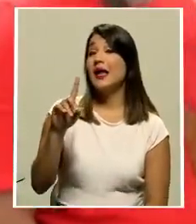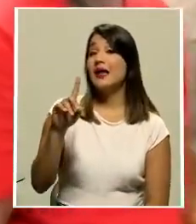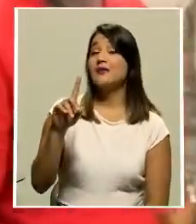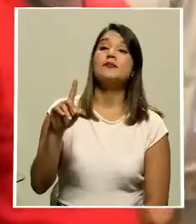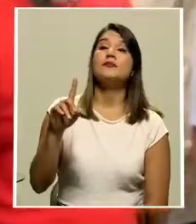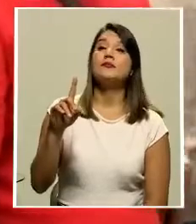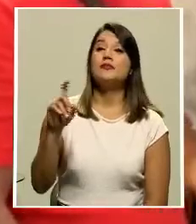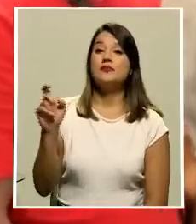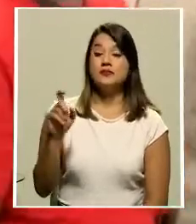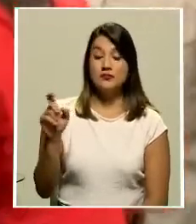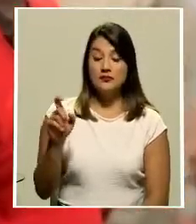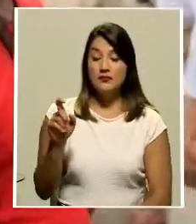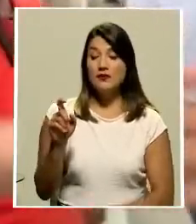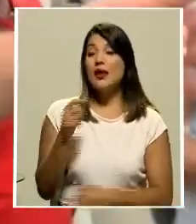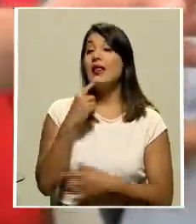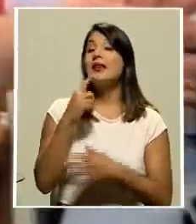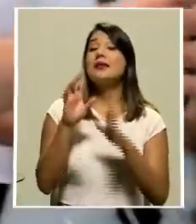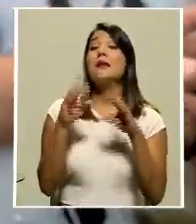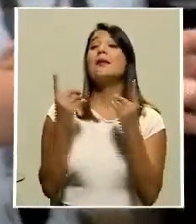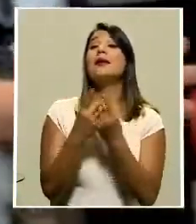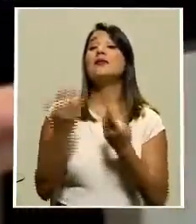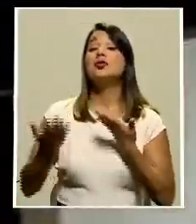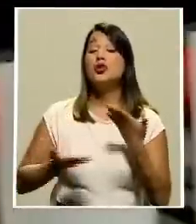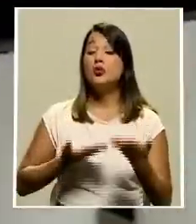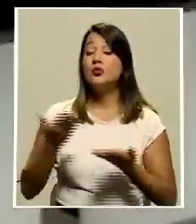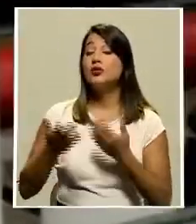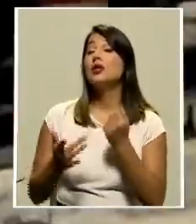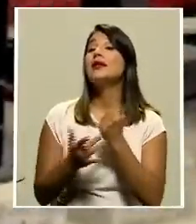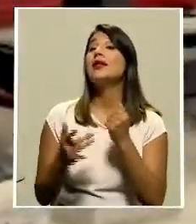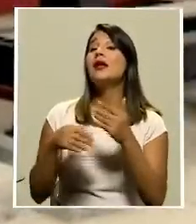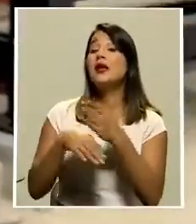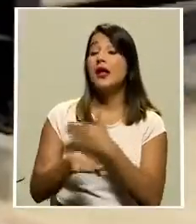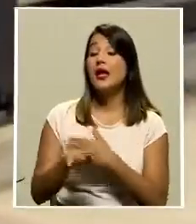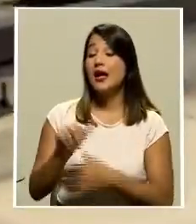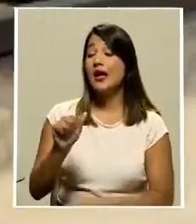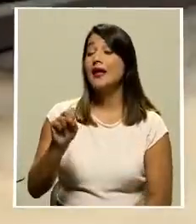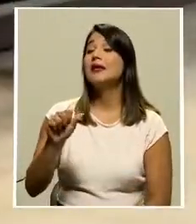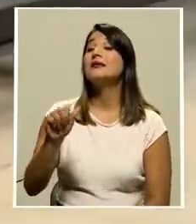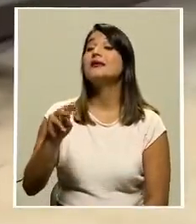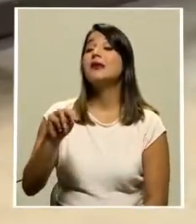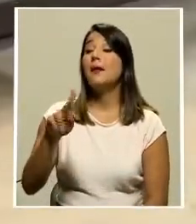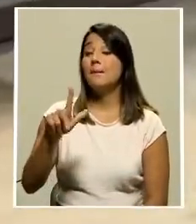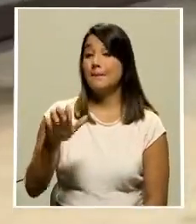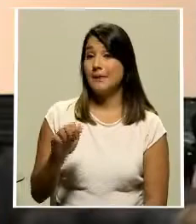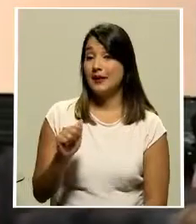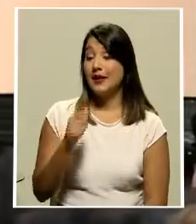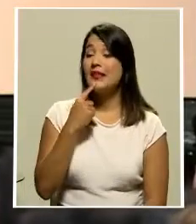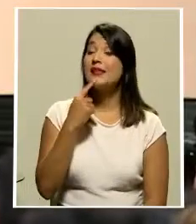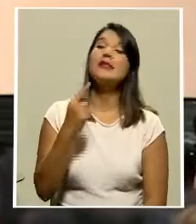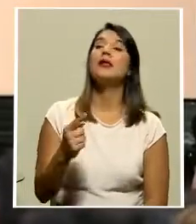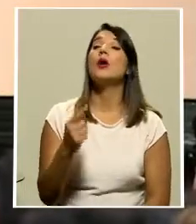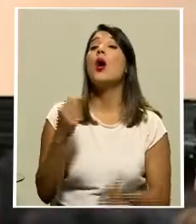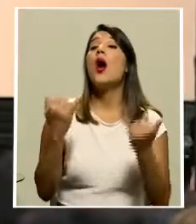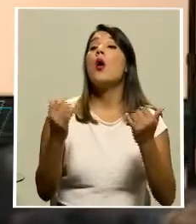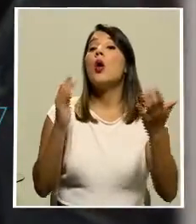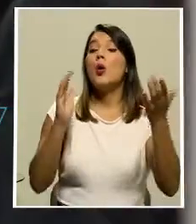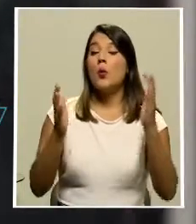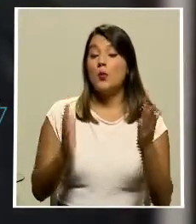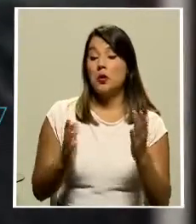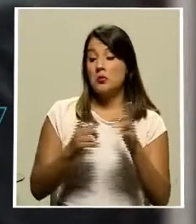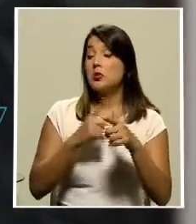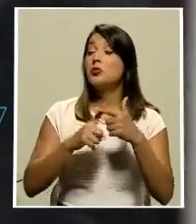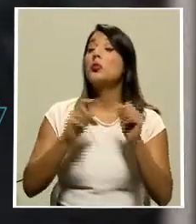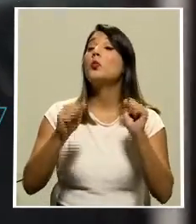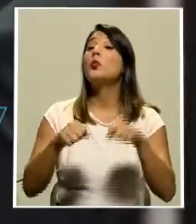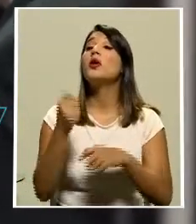legislativo esto a pesar de que el departamento de servicios técnicos de la asamblea legislativa indicó que hacer la comparecencia en ese salón se podría